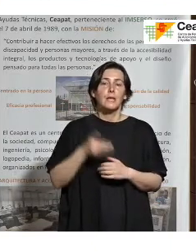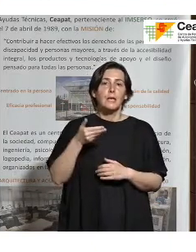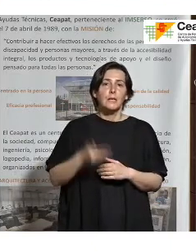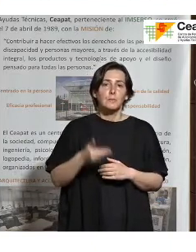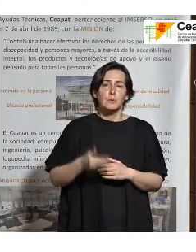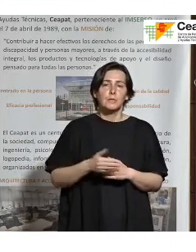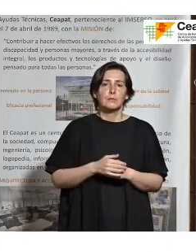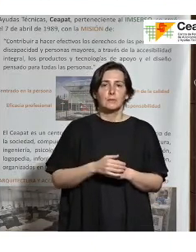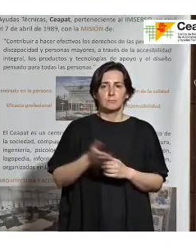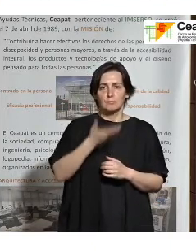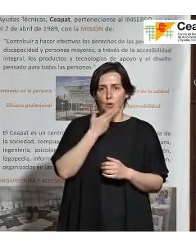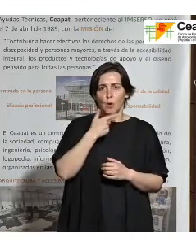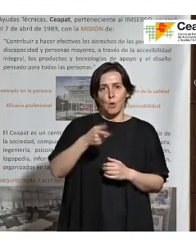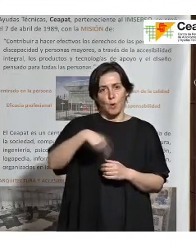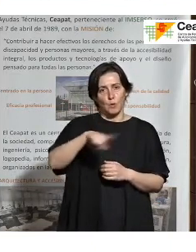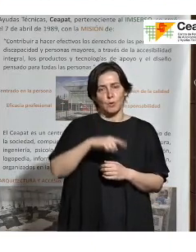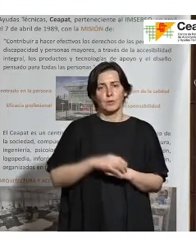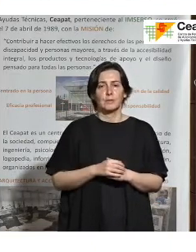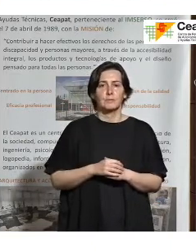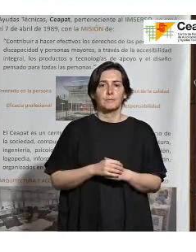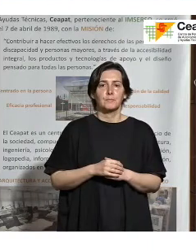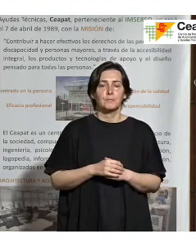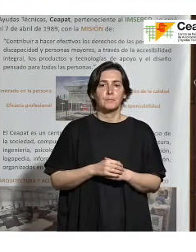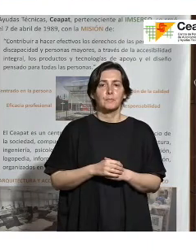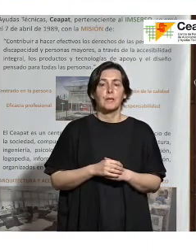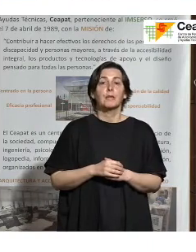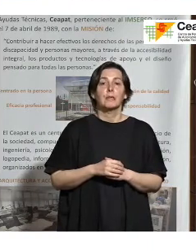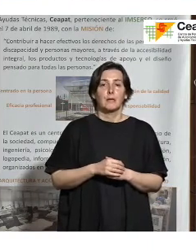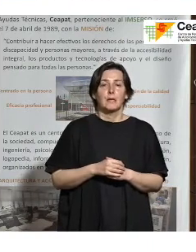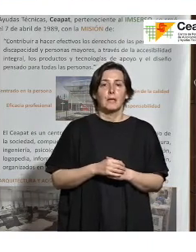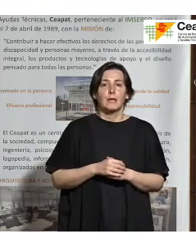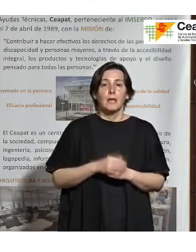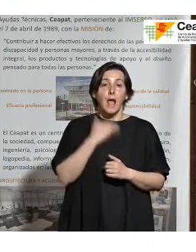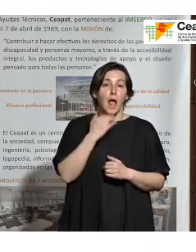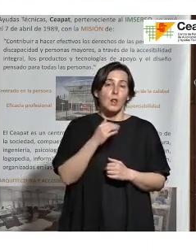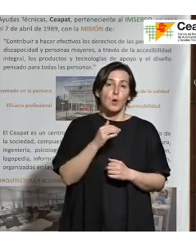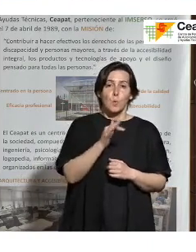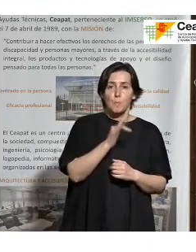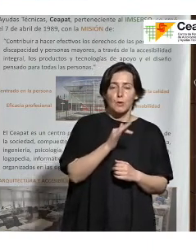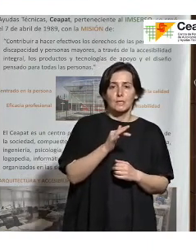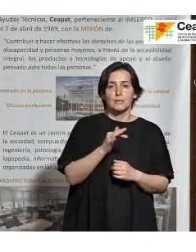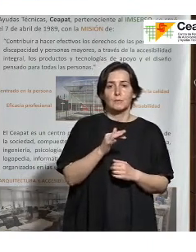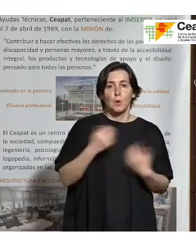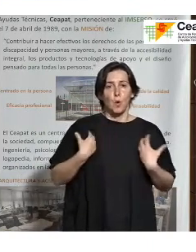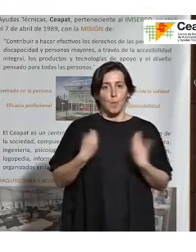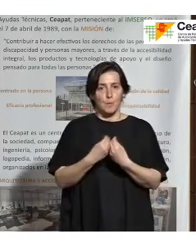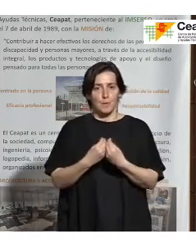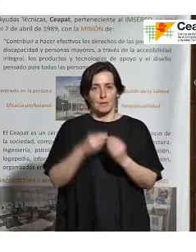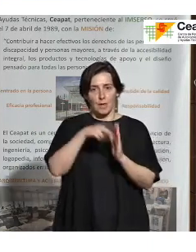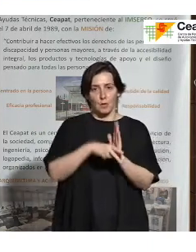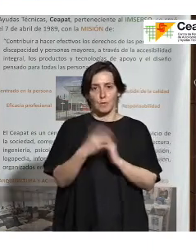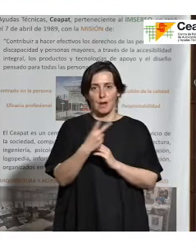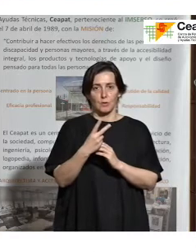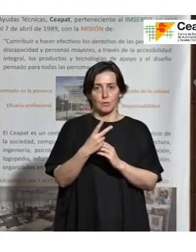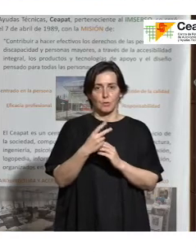conozcan el alcance. Algo bueno es que tenemos un periodo de convivencia de ambas normas de unos años.